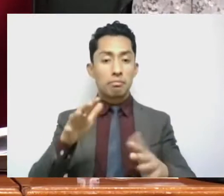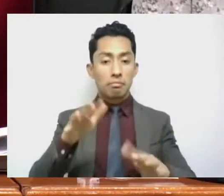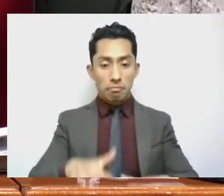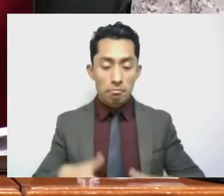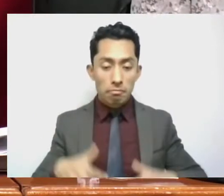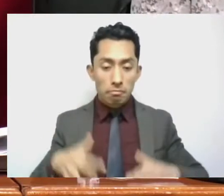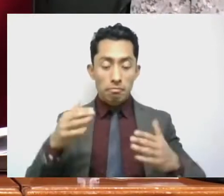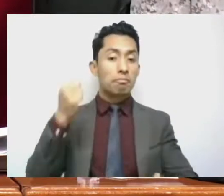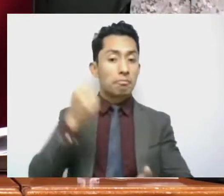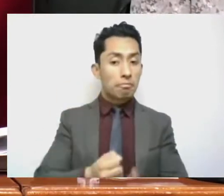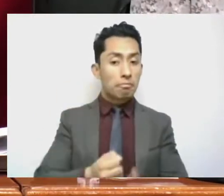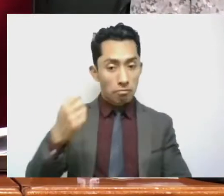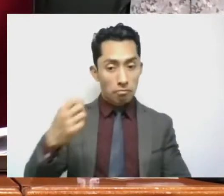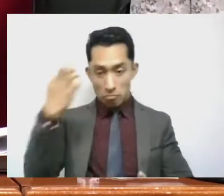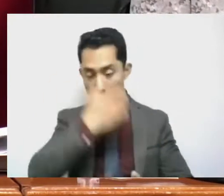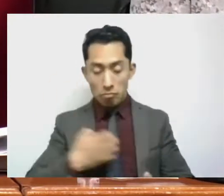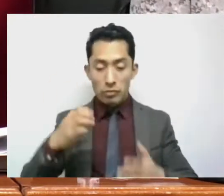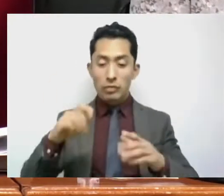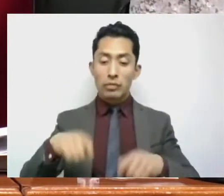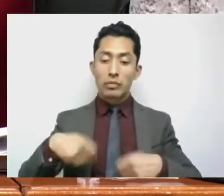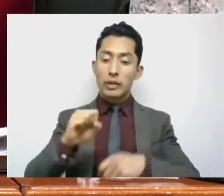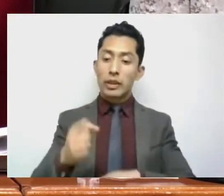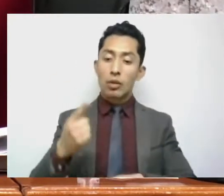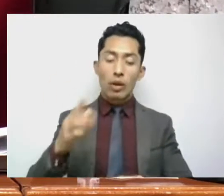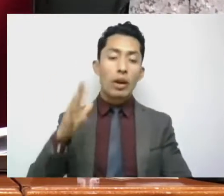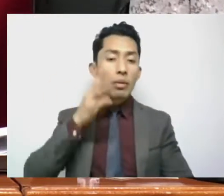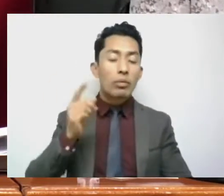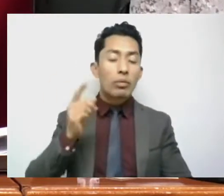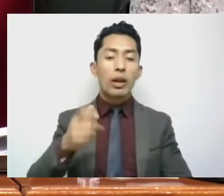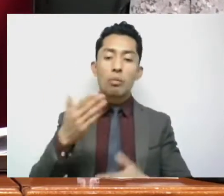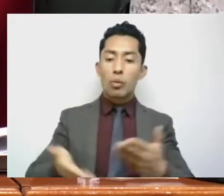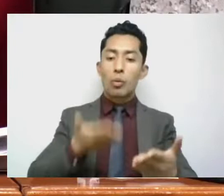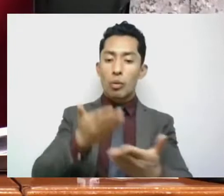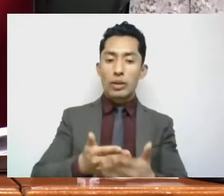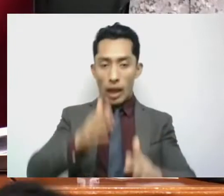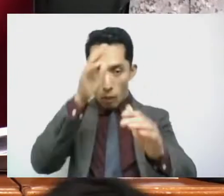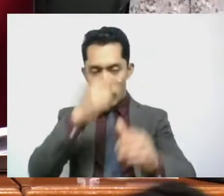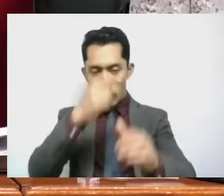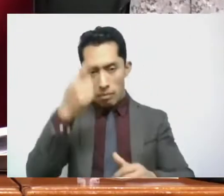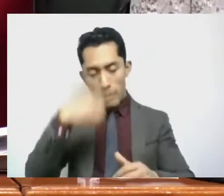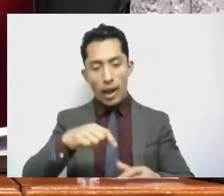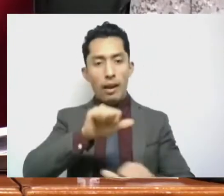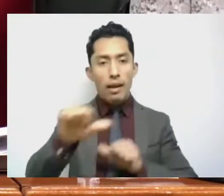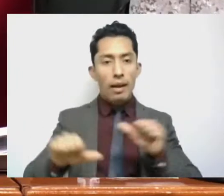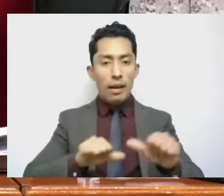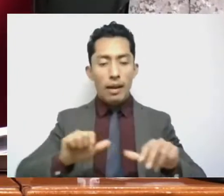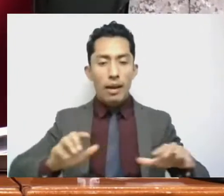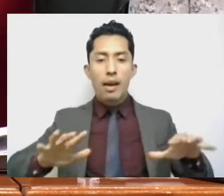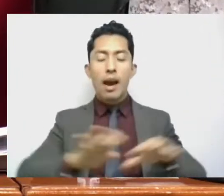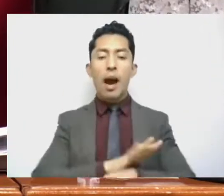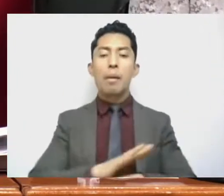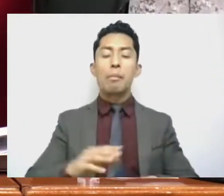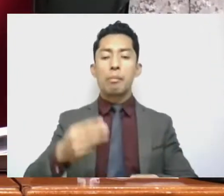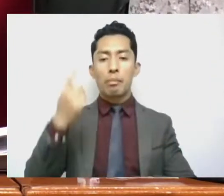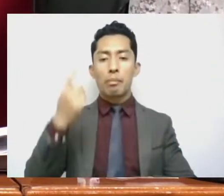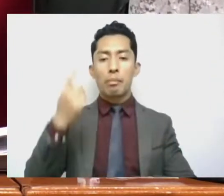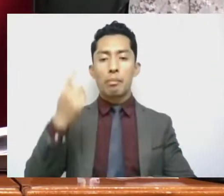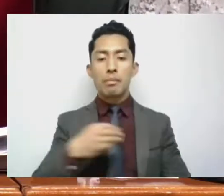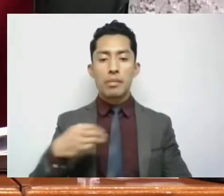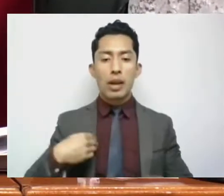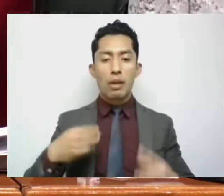Legislatura proyecto de acuerdo sobre sustitución de integrantes de comisiones